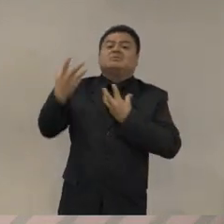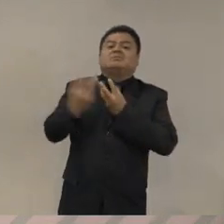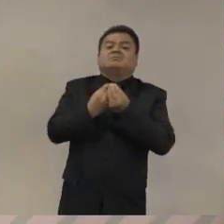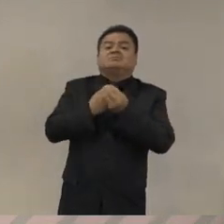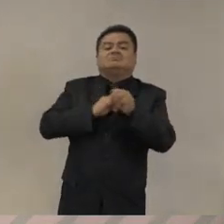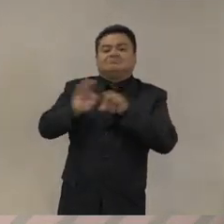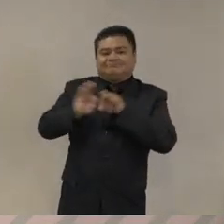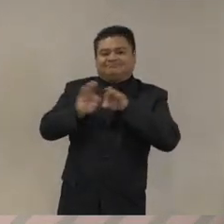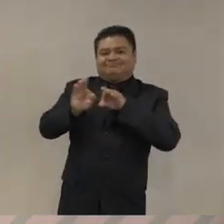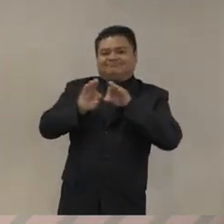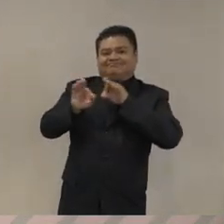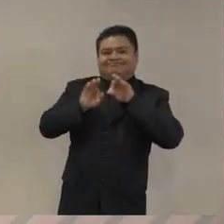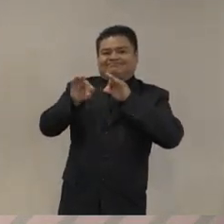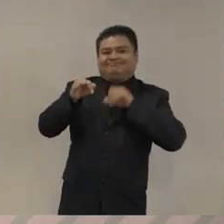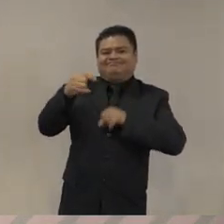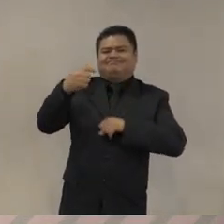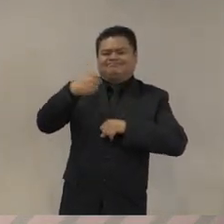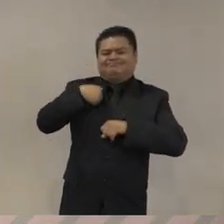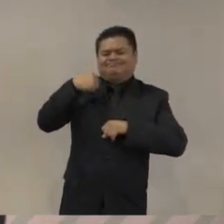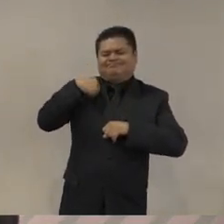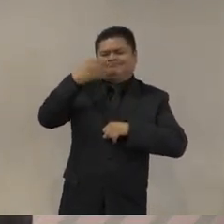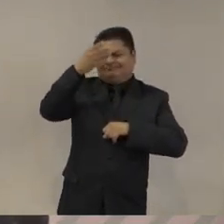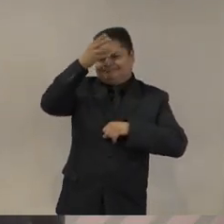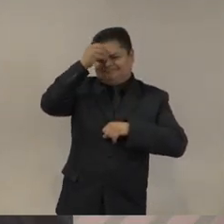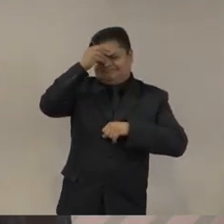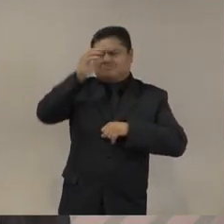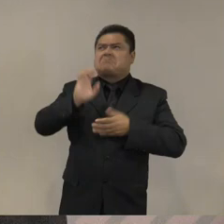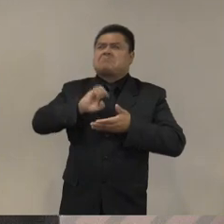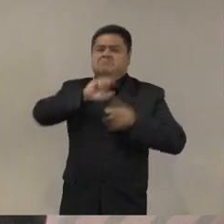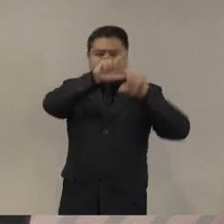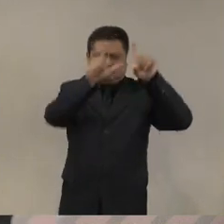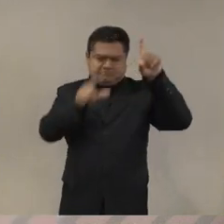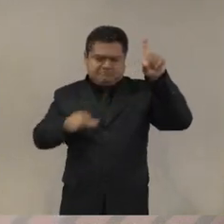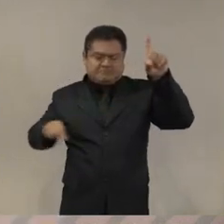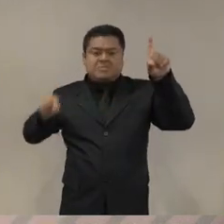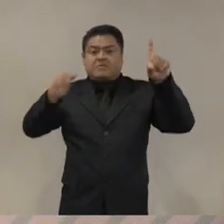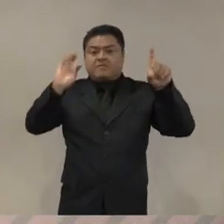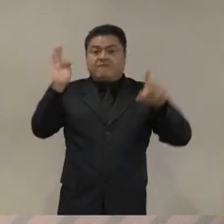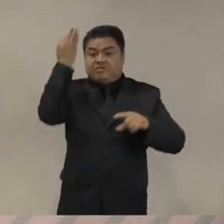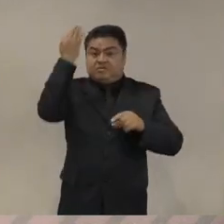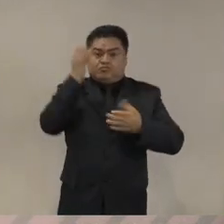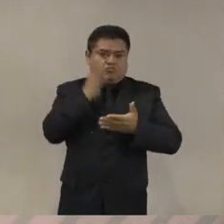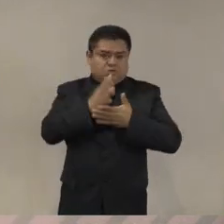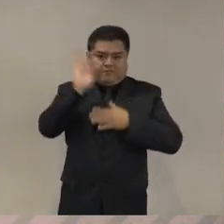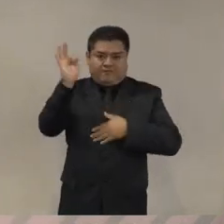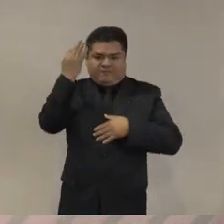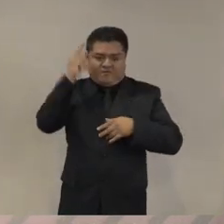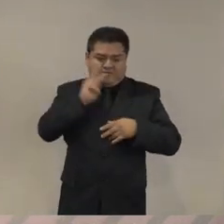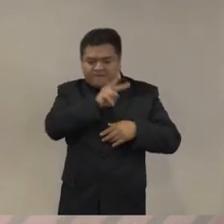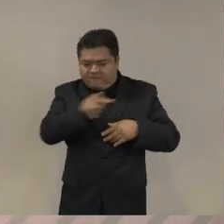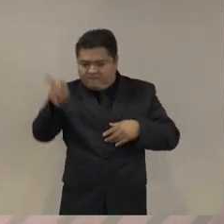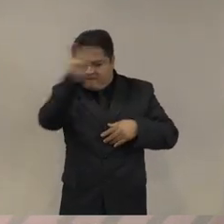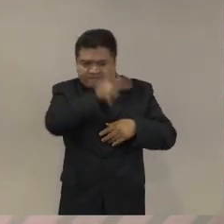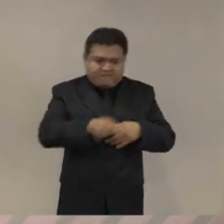si uno solamente mira el ámbito federal es difícil mantener la esperanza